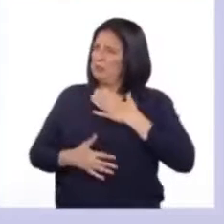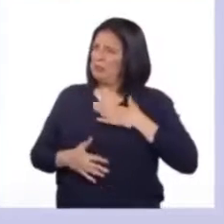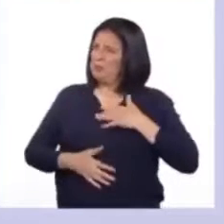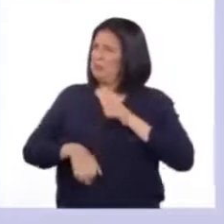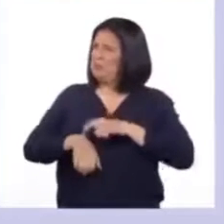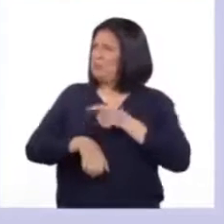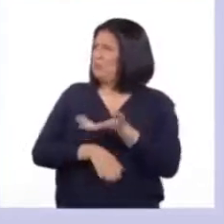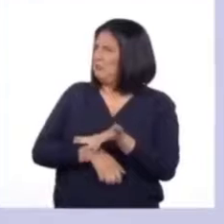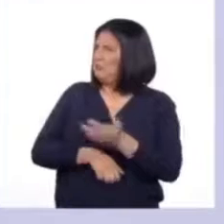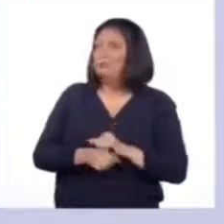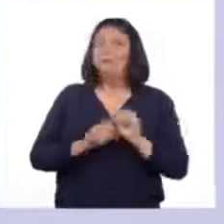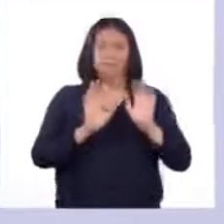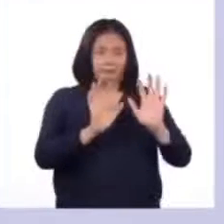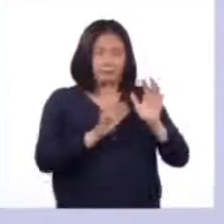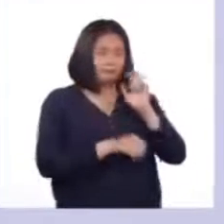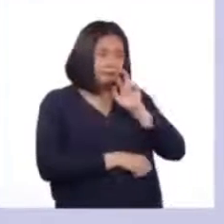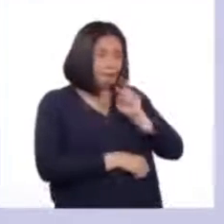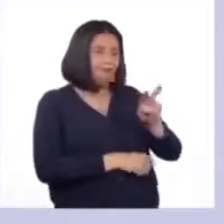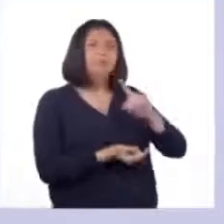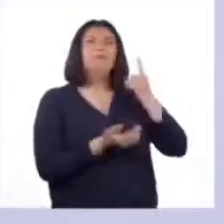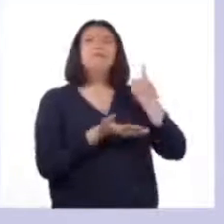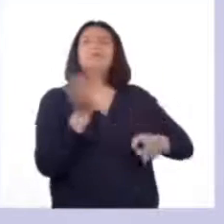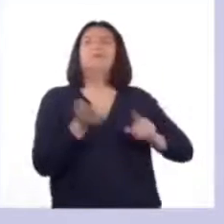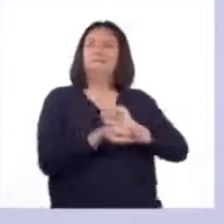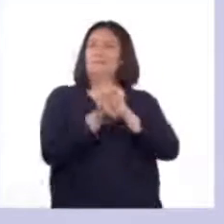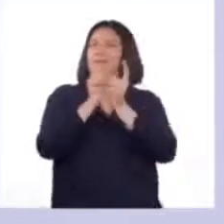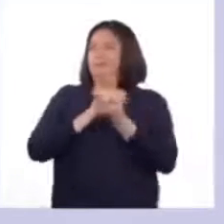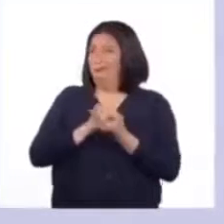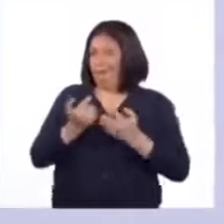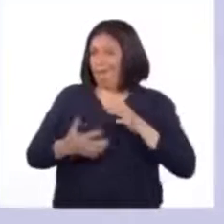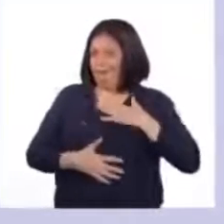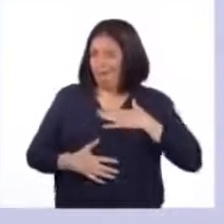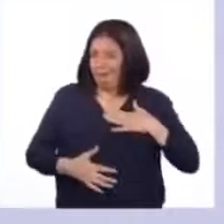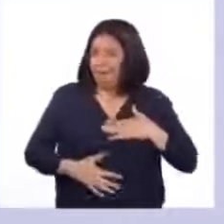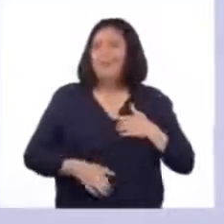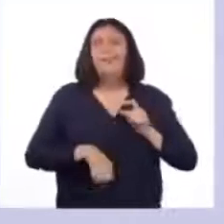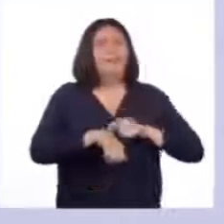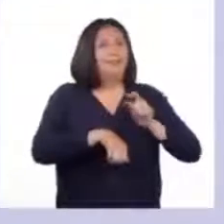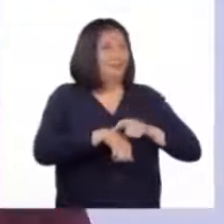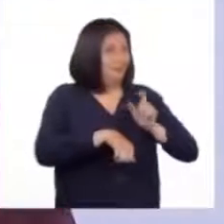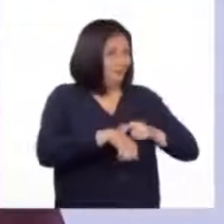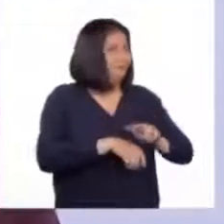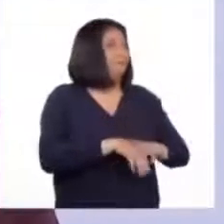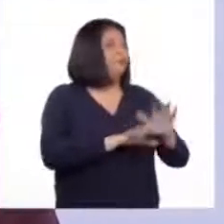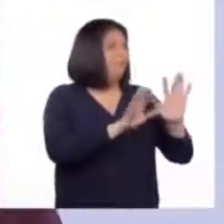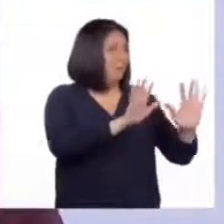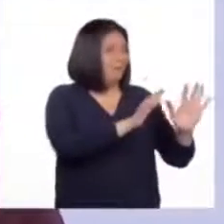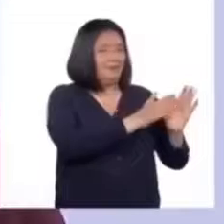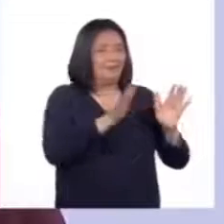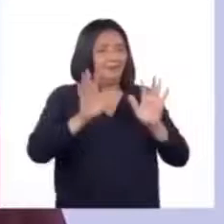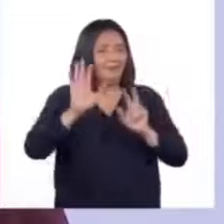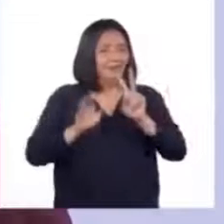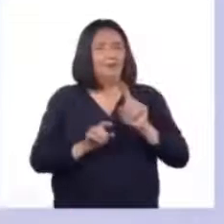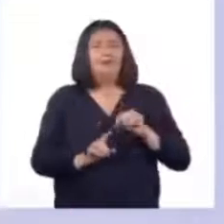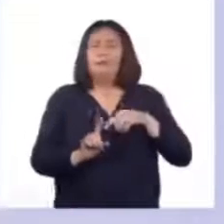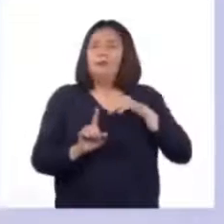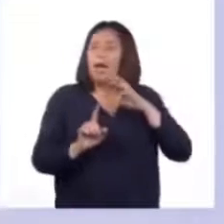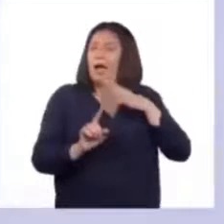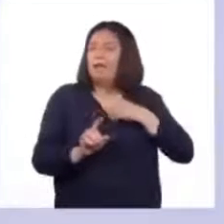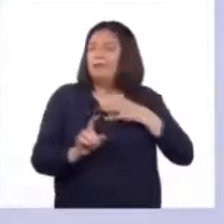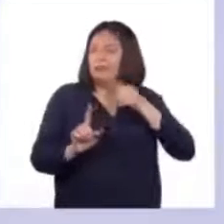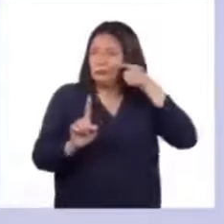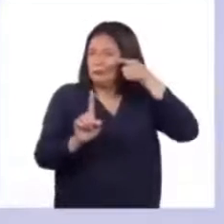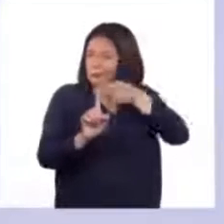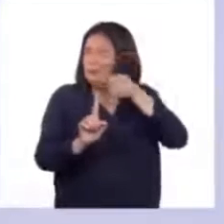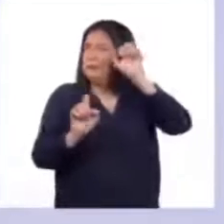etapa? Vamos a ver qué otros cambios experimenta el cuerpo durante la pubertad. Así los pueden identificar y